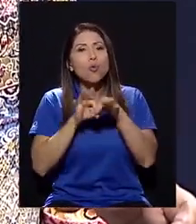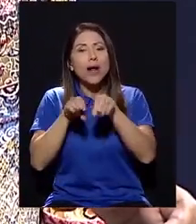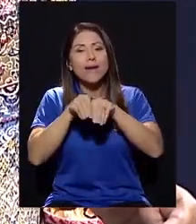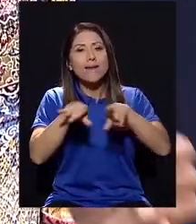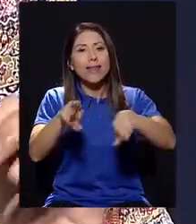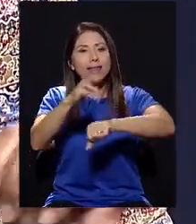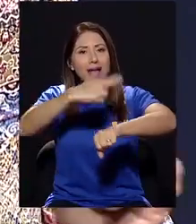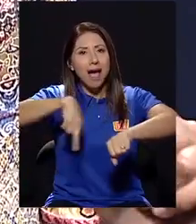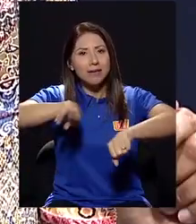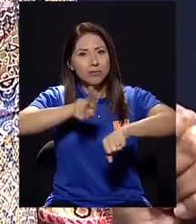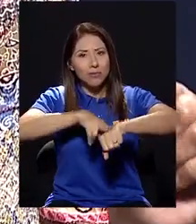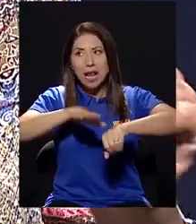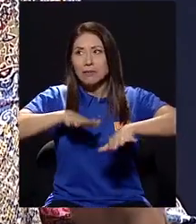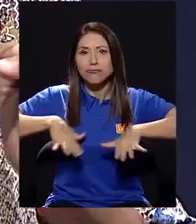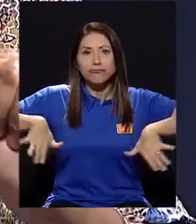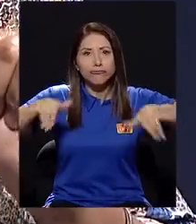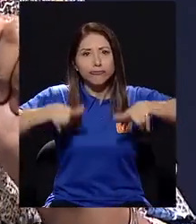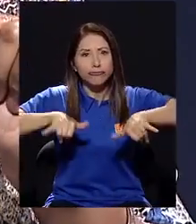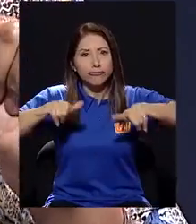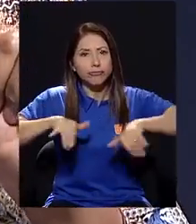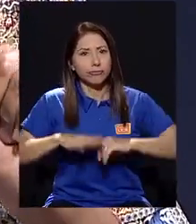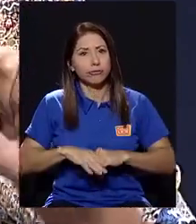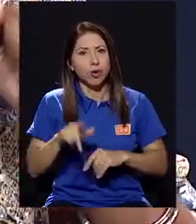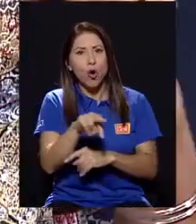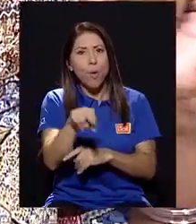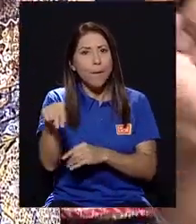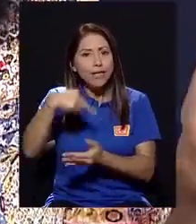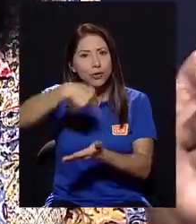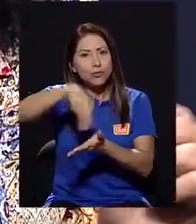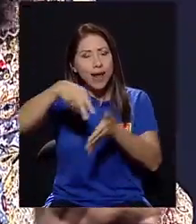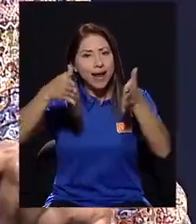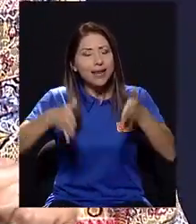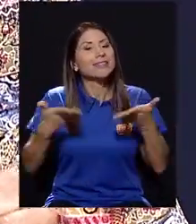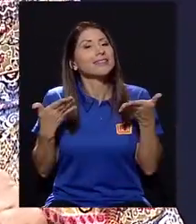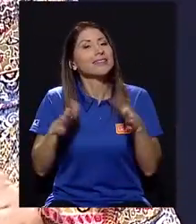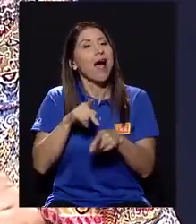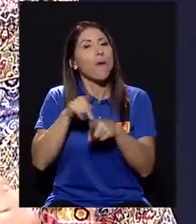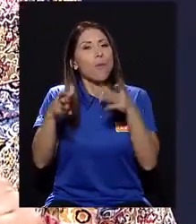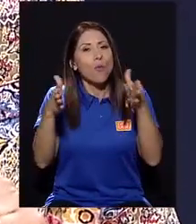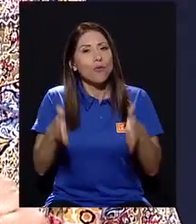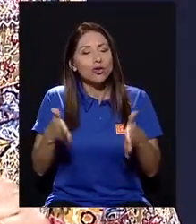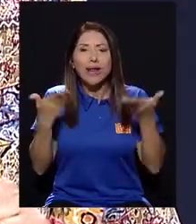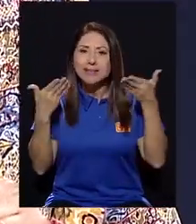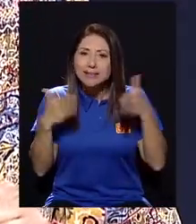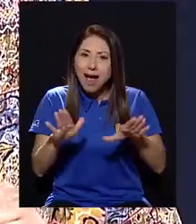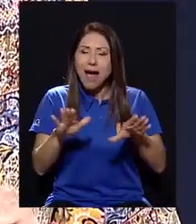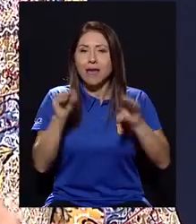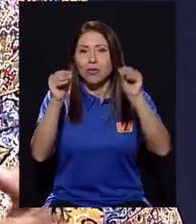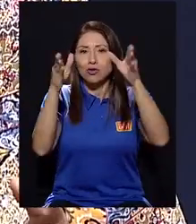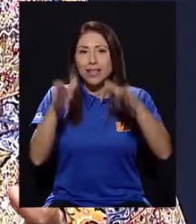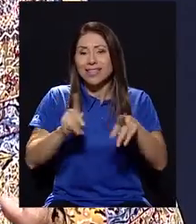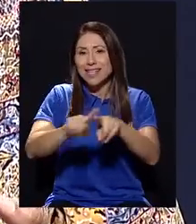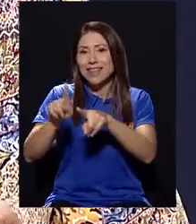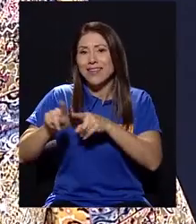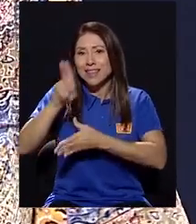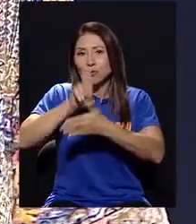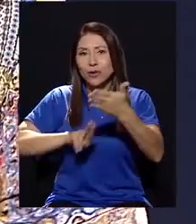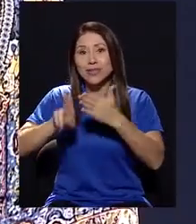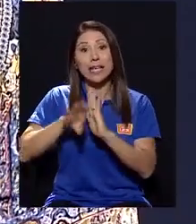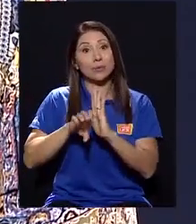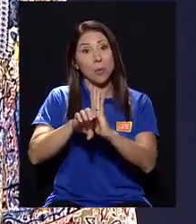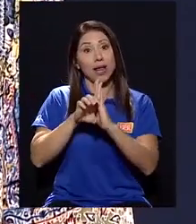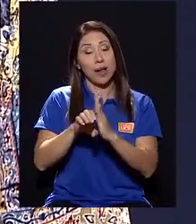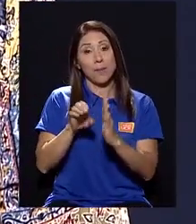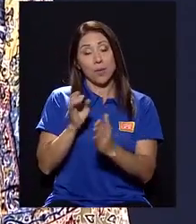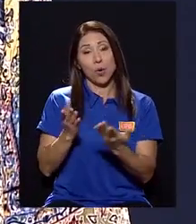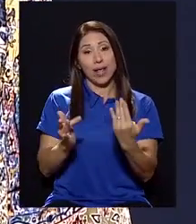de compañeros bailarines que ya son profesionales, que son docentes en diferentes universidades, como el Tecnológico